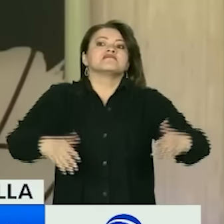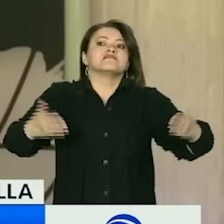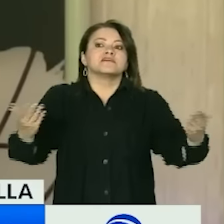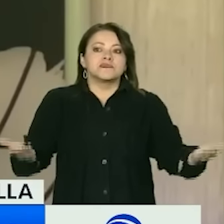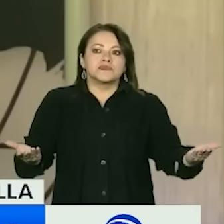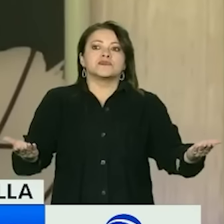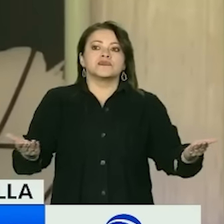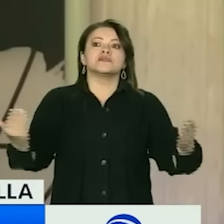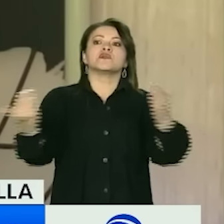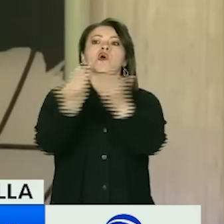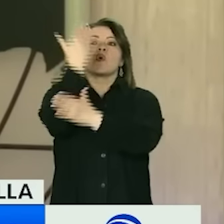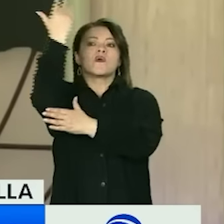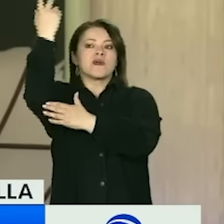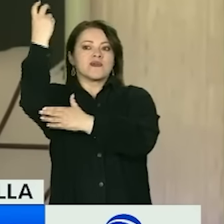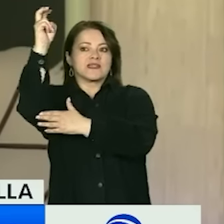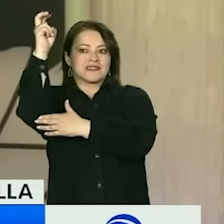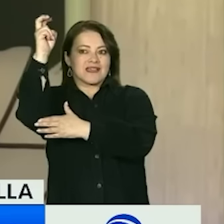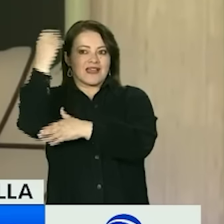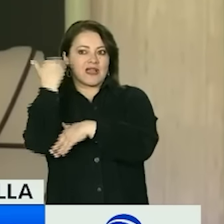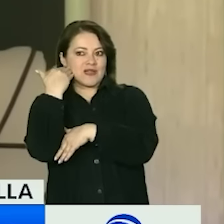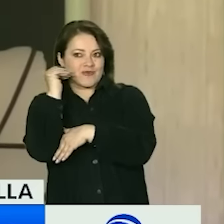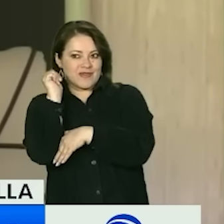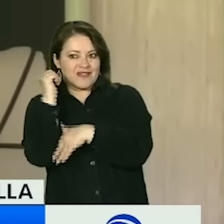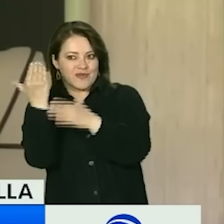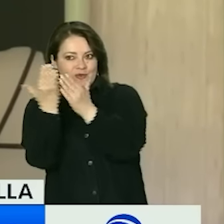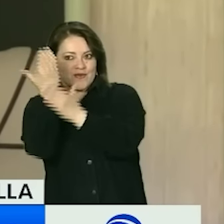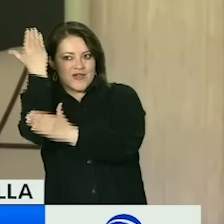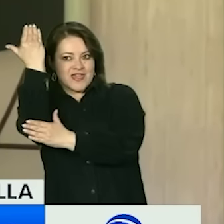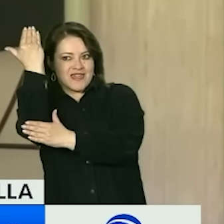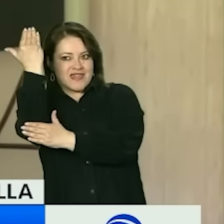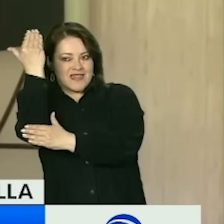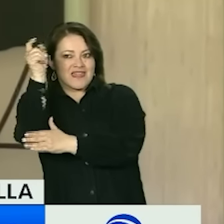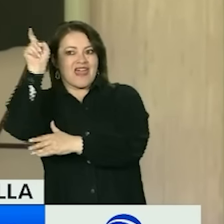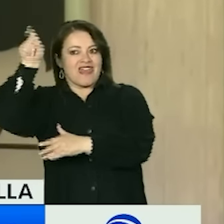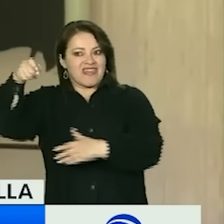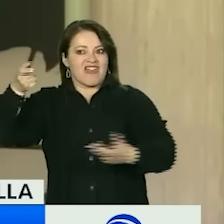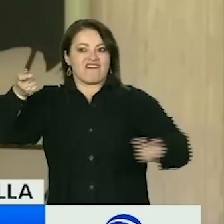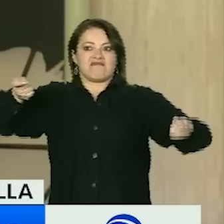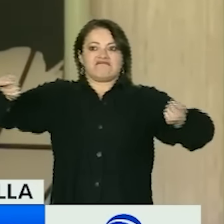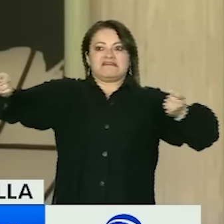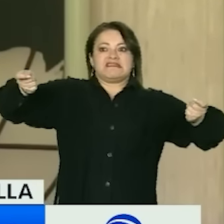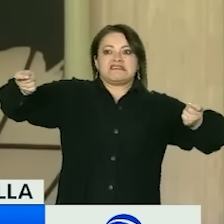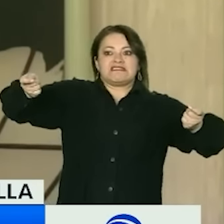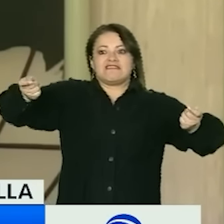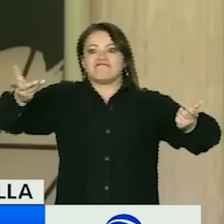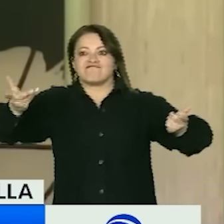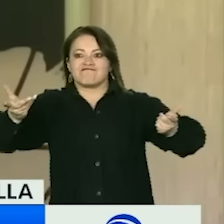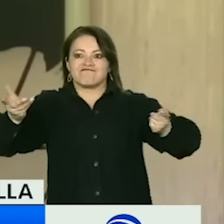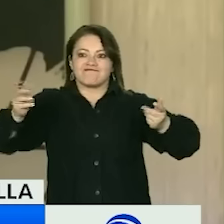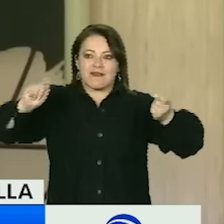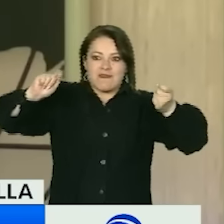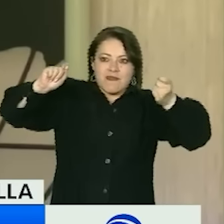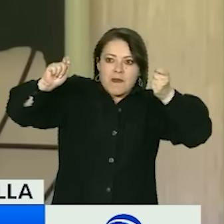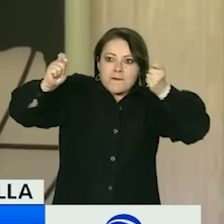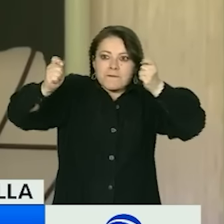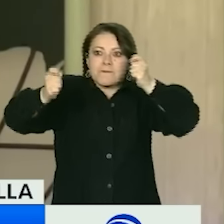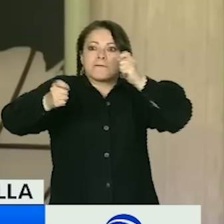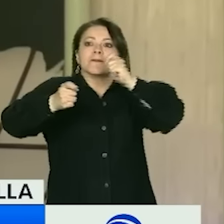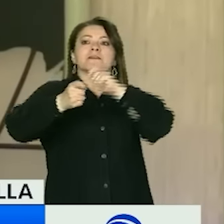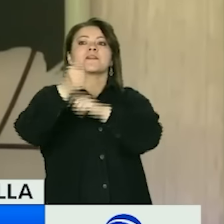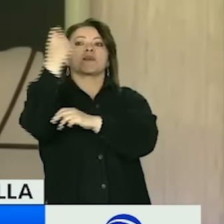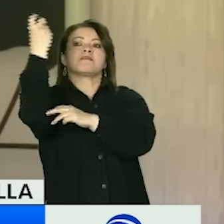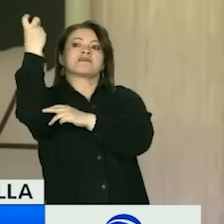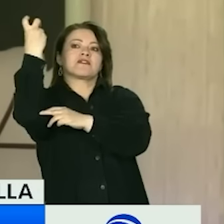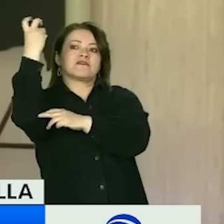es que esta nueva fiscal coja las riendas y le dé un viraje a la fiscalía